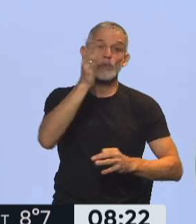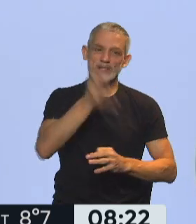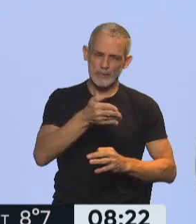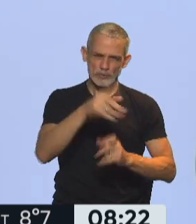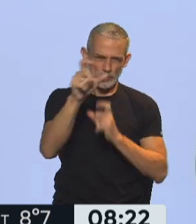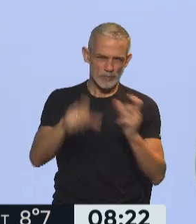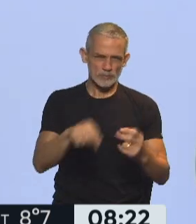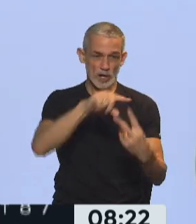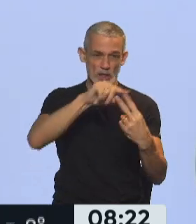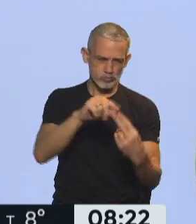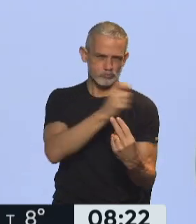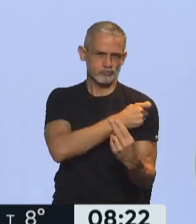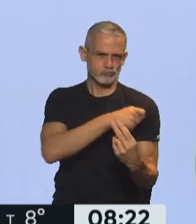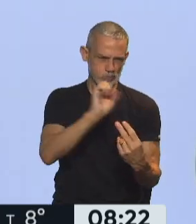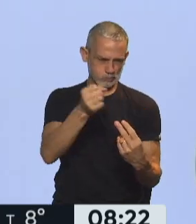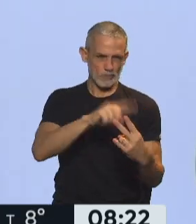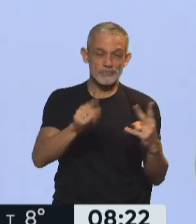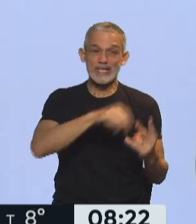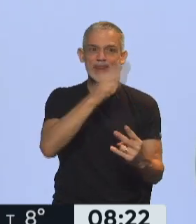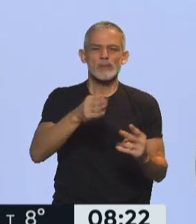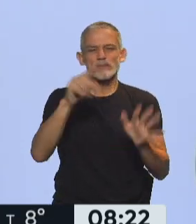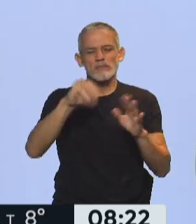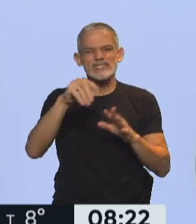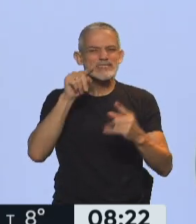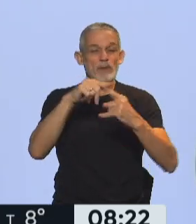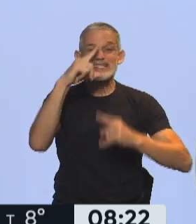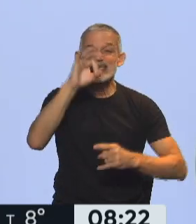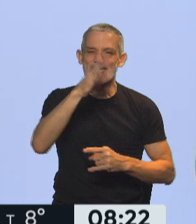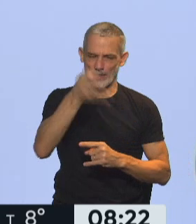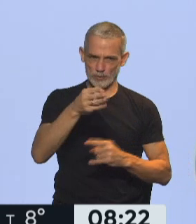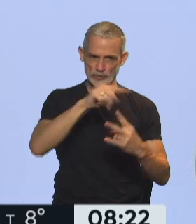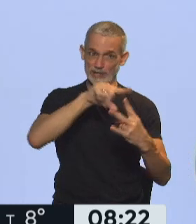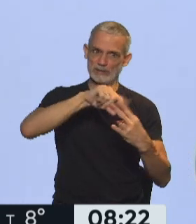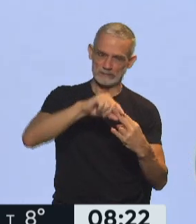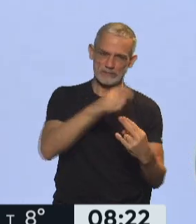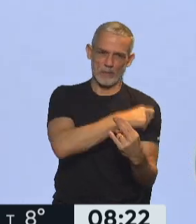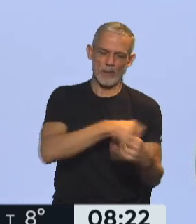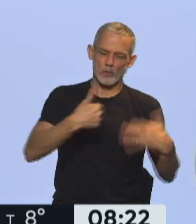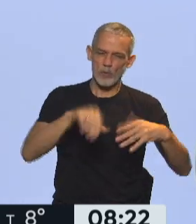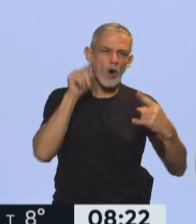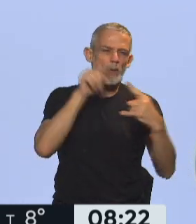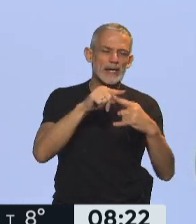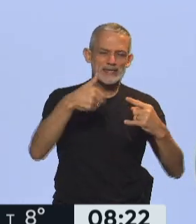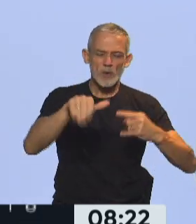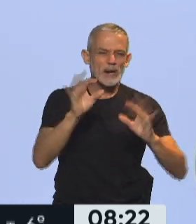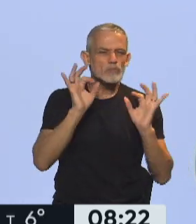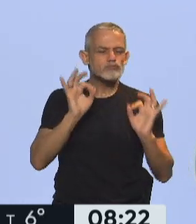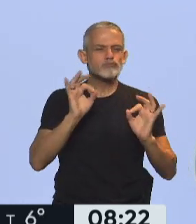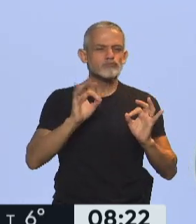para estar más protegidos y luego alcanzar el 70% de los porteños con dos dosis, que sería el objetivo para estar